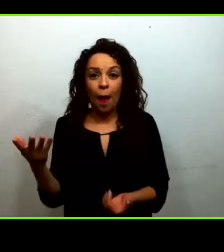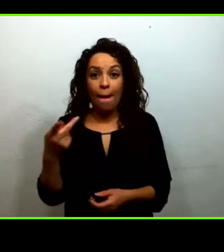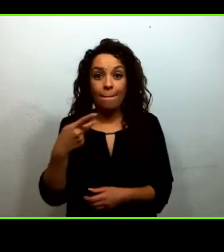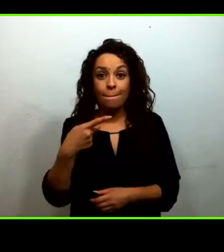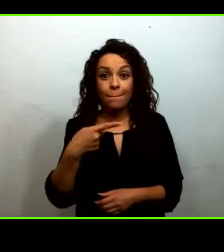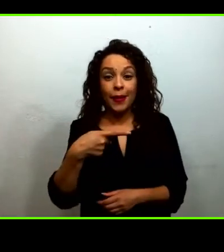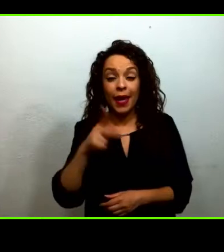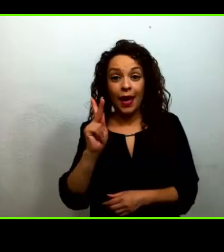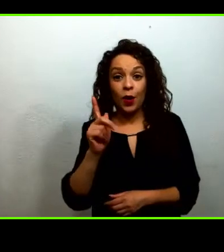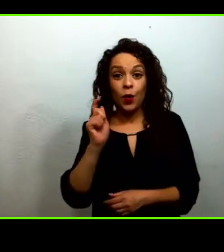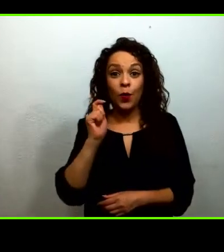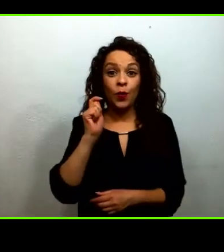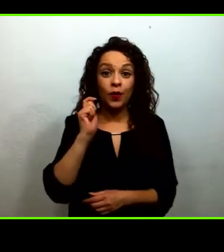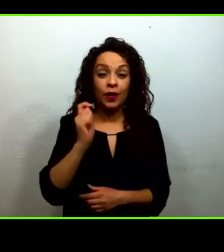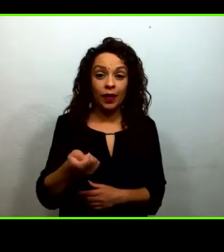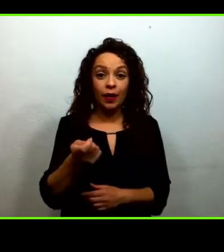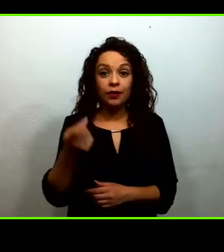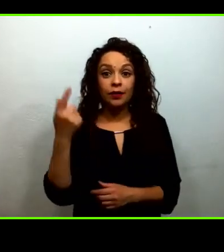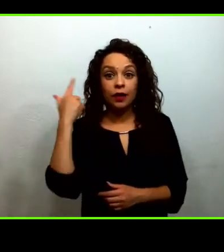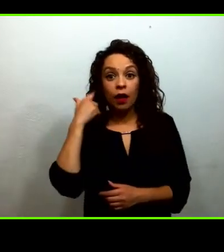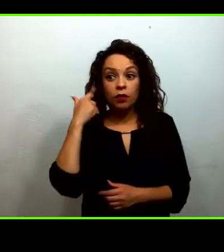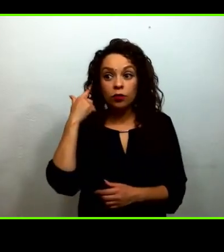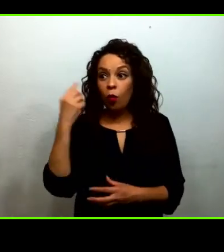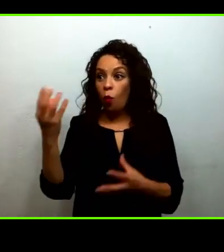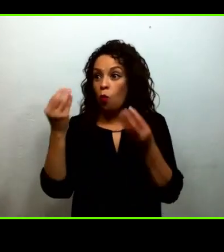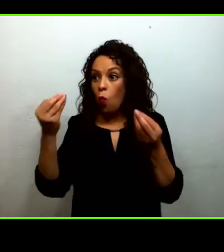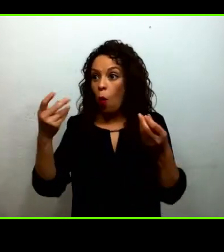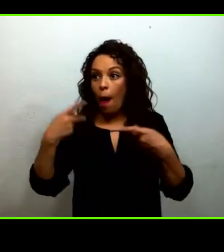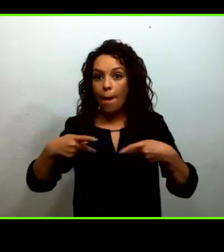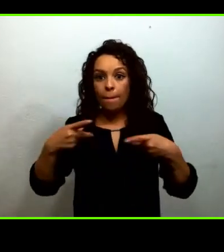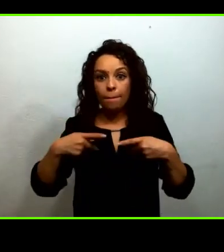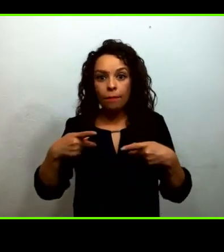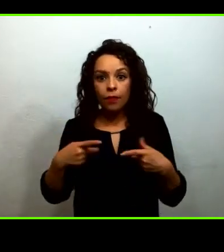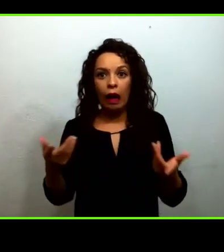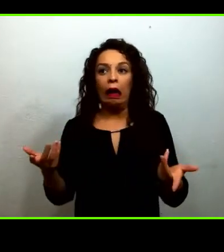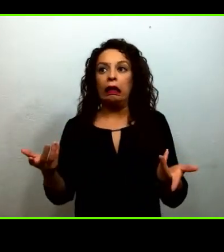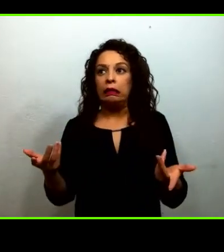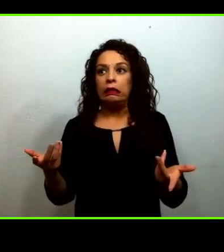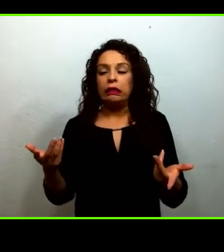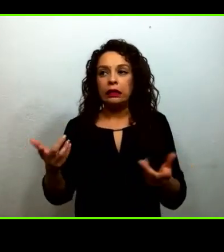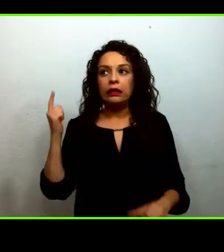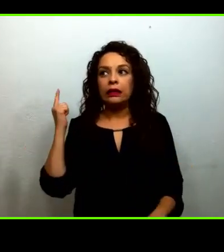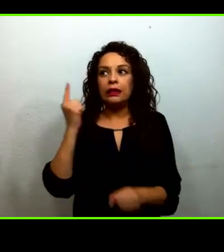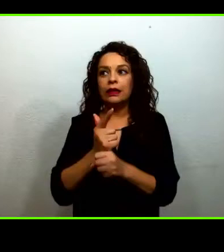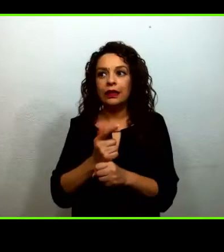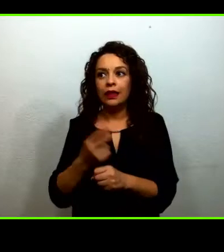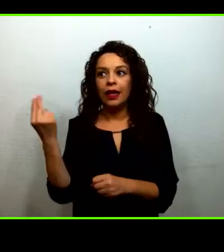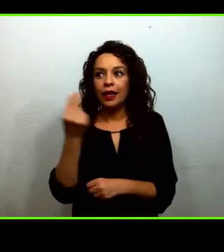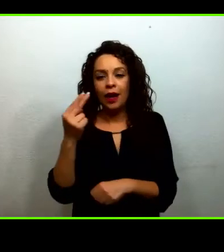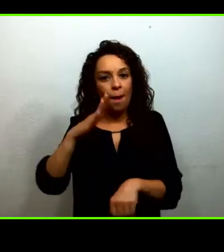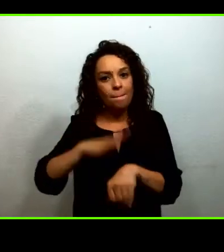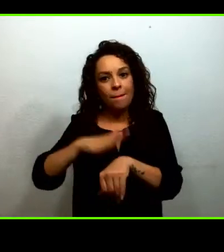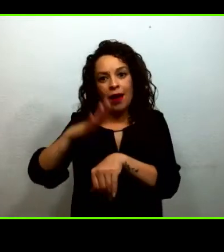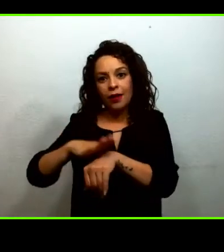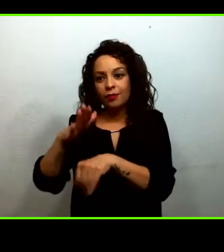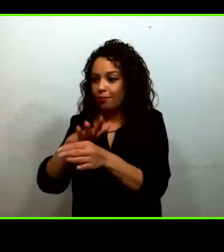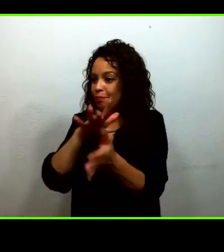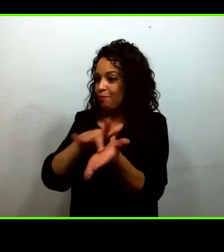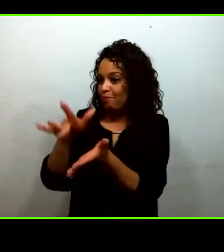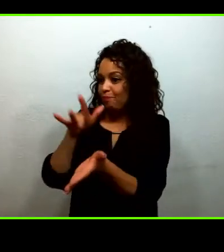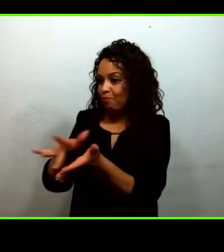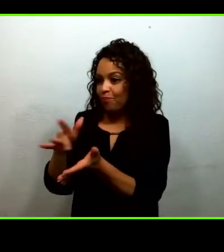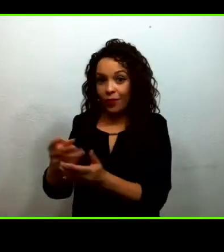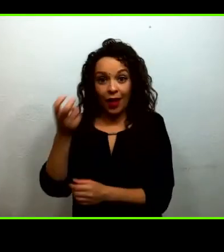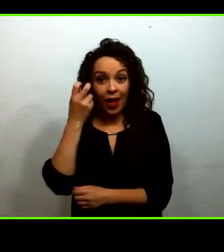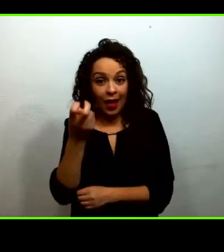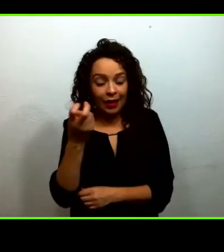incrementamos nuestras expectativas y la radio se empezó a convertir en